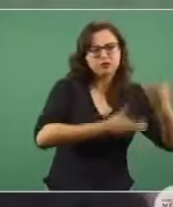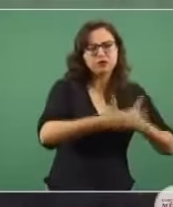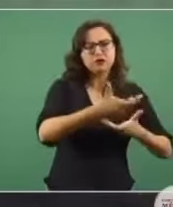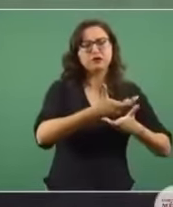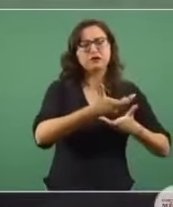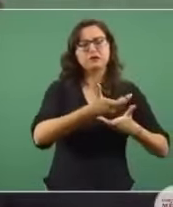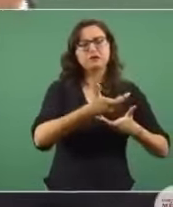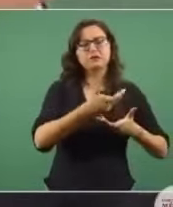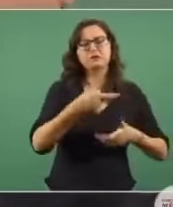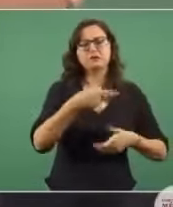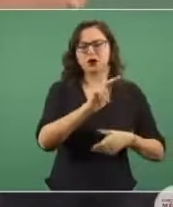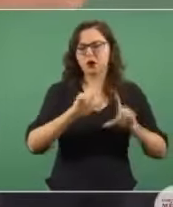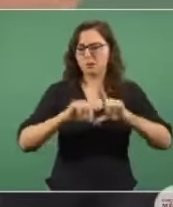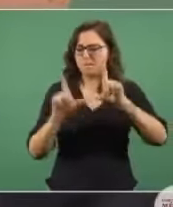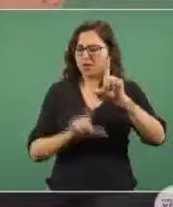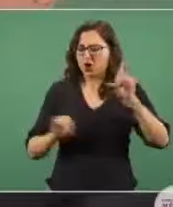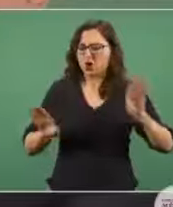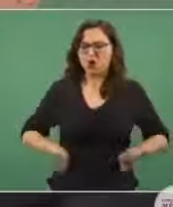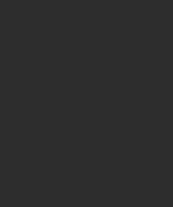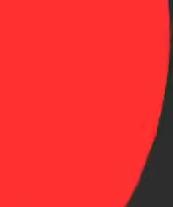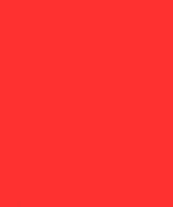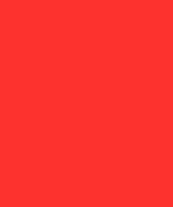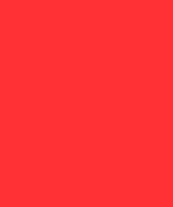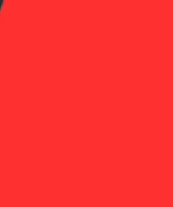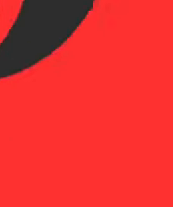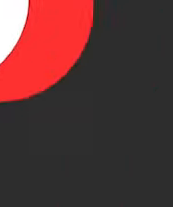México una fuerza de trabajo.